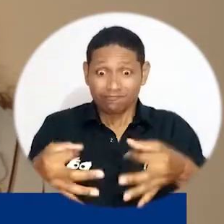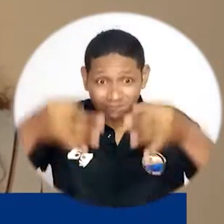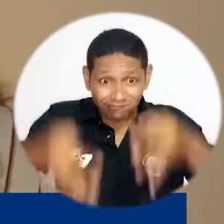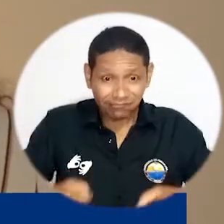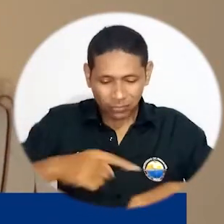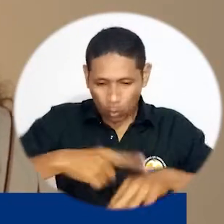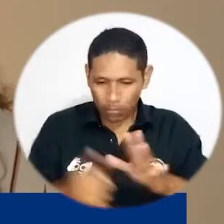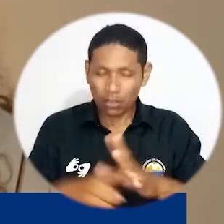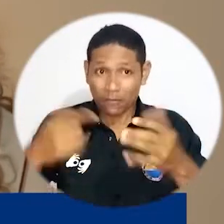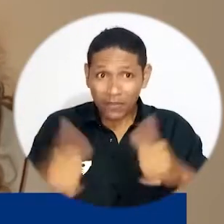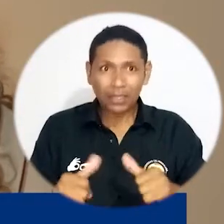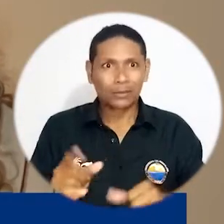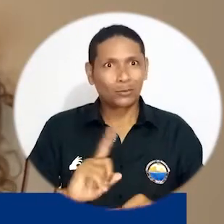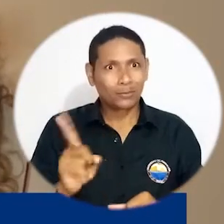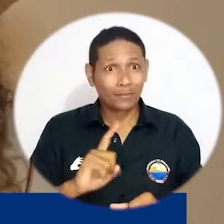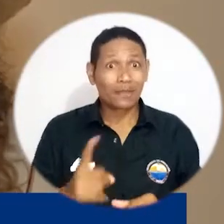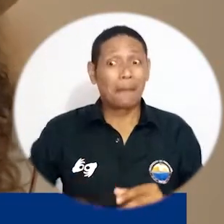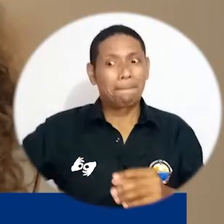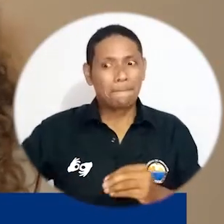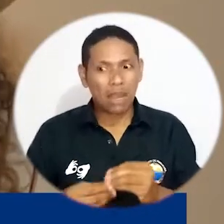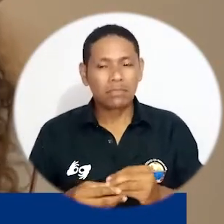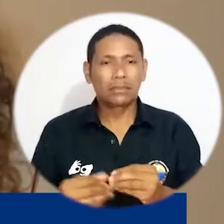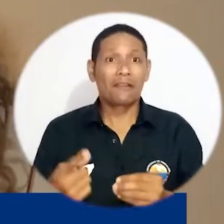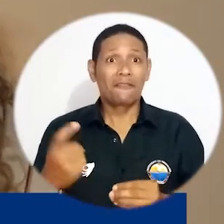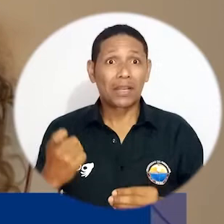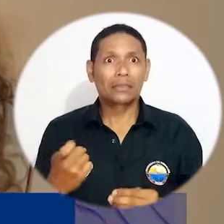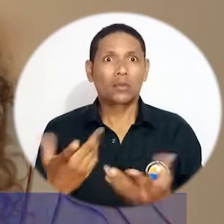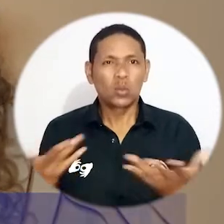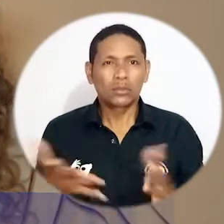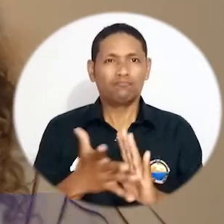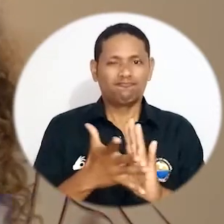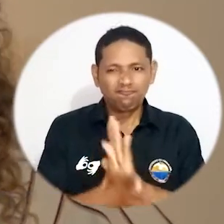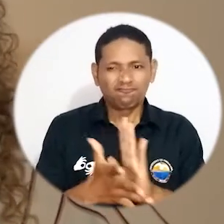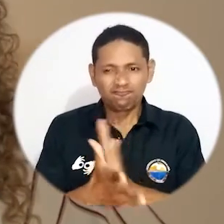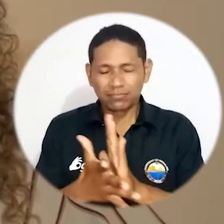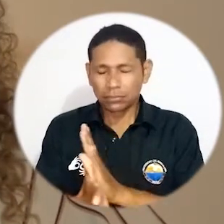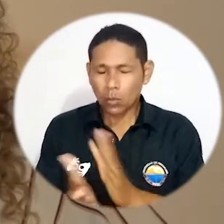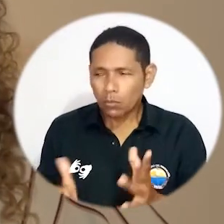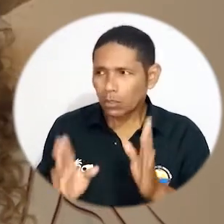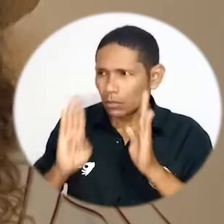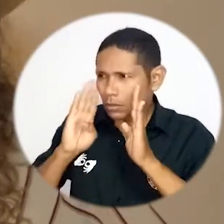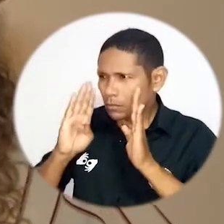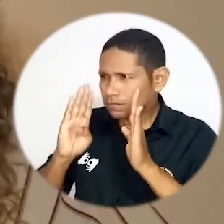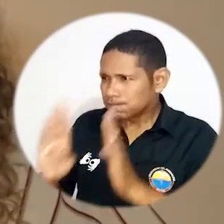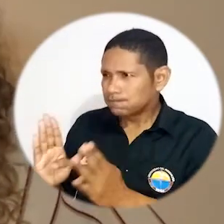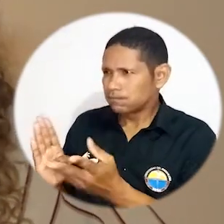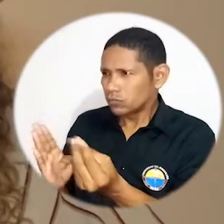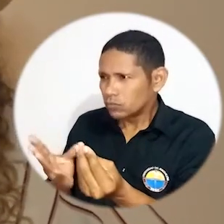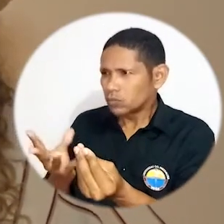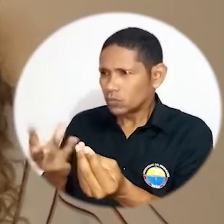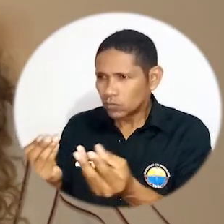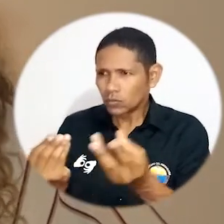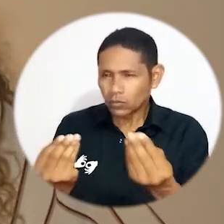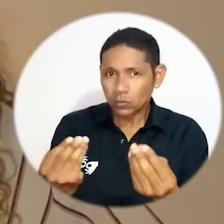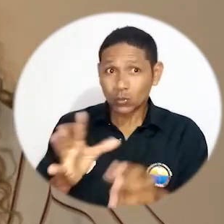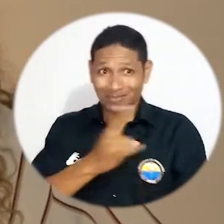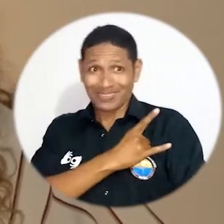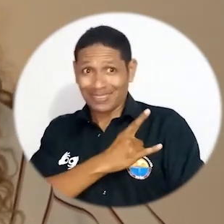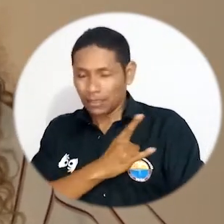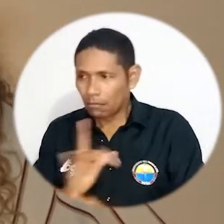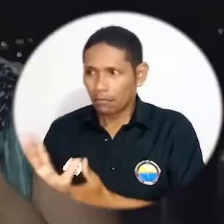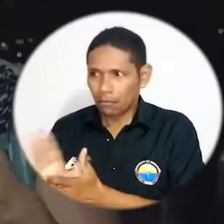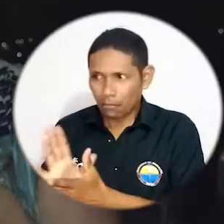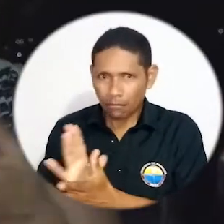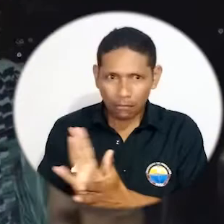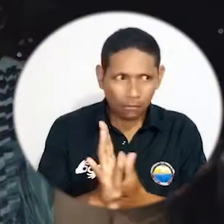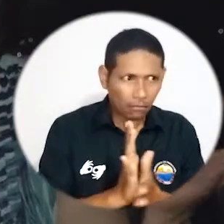sido terminada, no ha sido concluida. Ahora la verdad se construye en esa escuchar a los diferentes actores de la